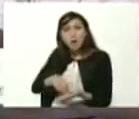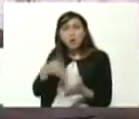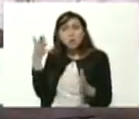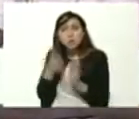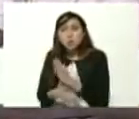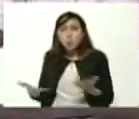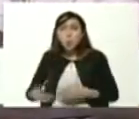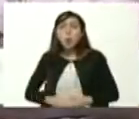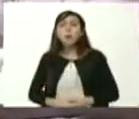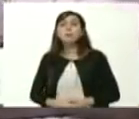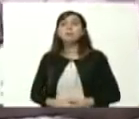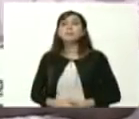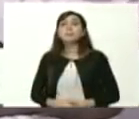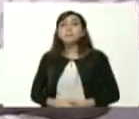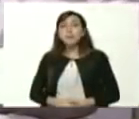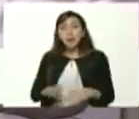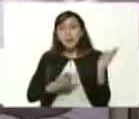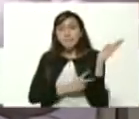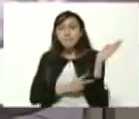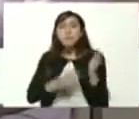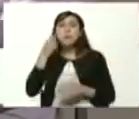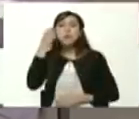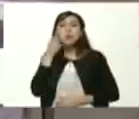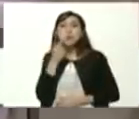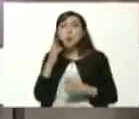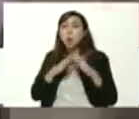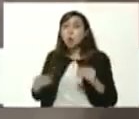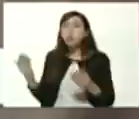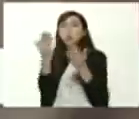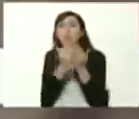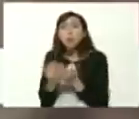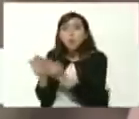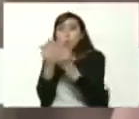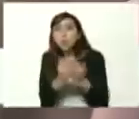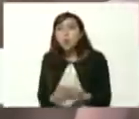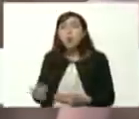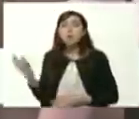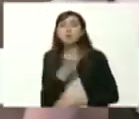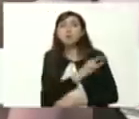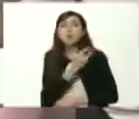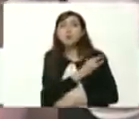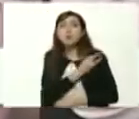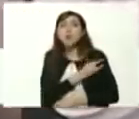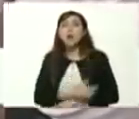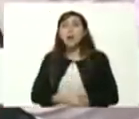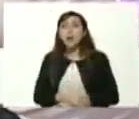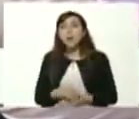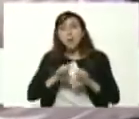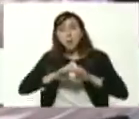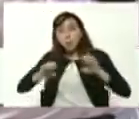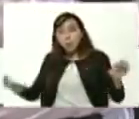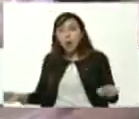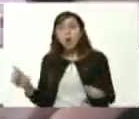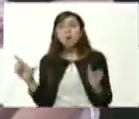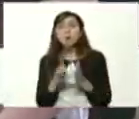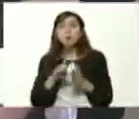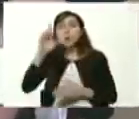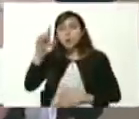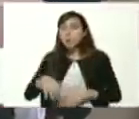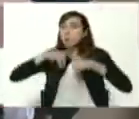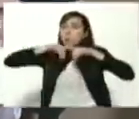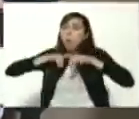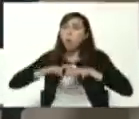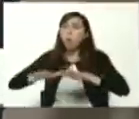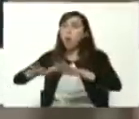bueno desde acá desde esta parroquia Sucre todos los estudiantes universitarios los estudiantes de educación media en este gran despliegue